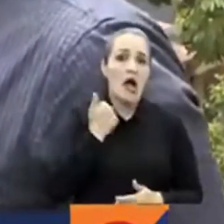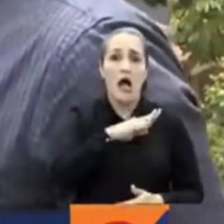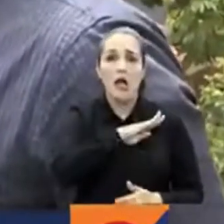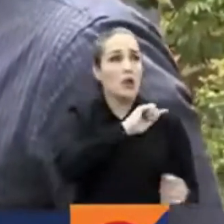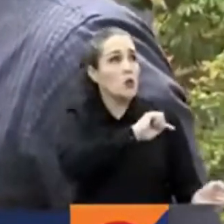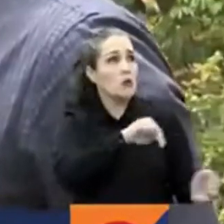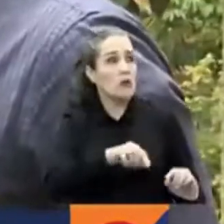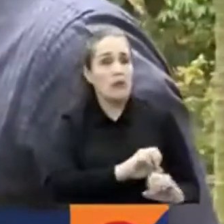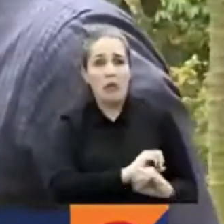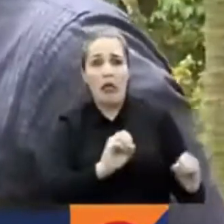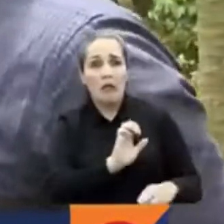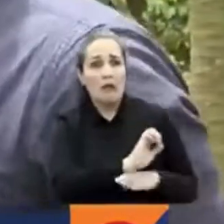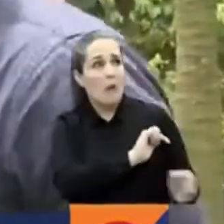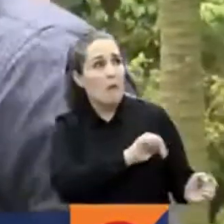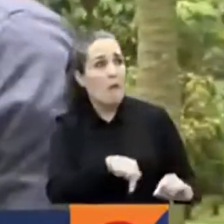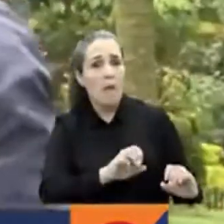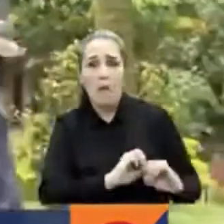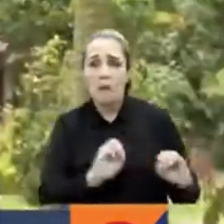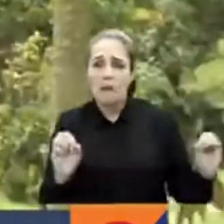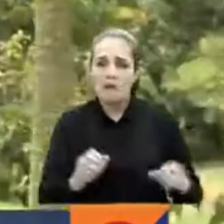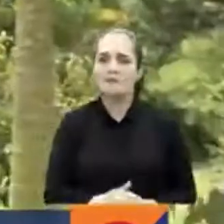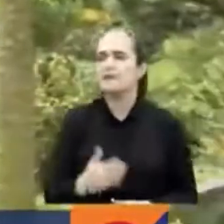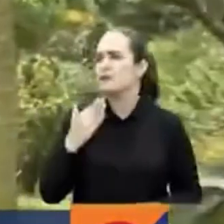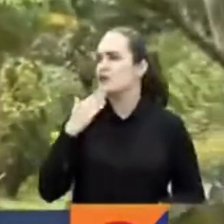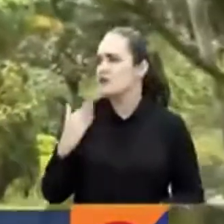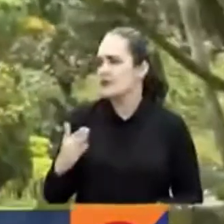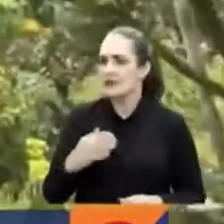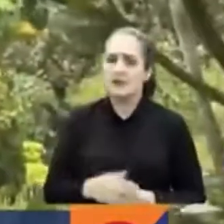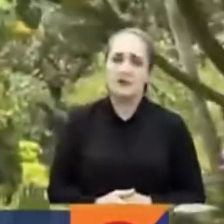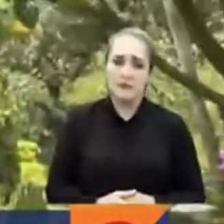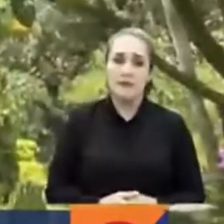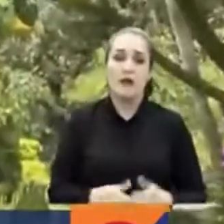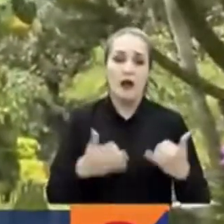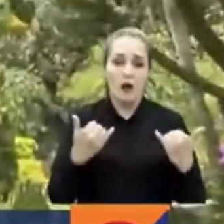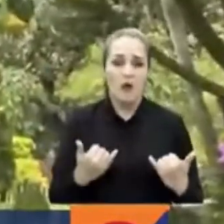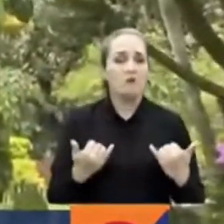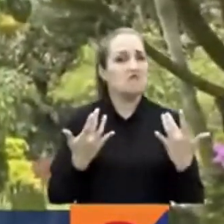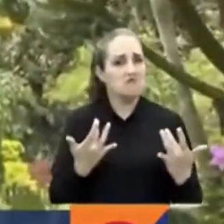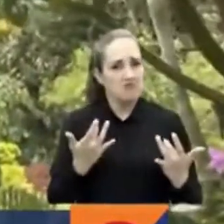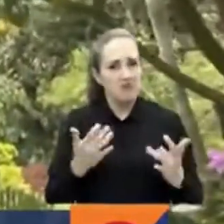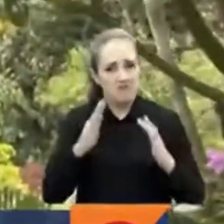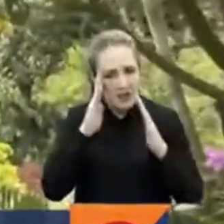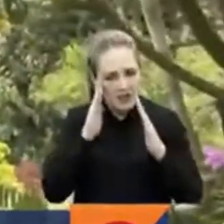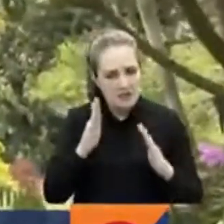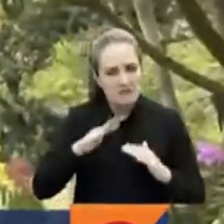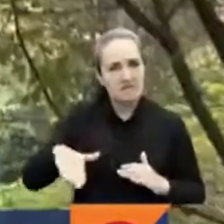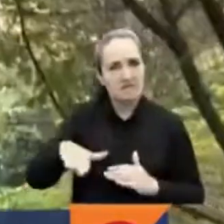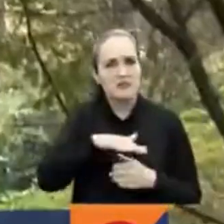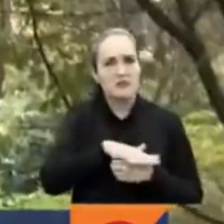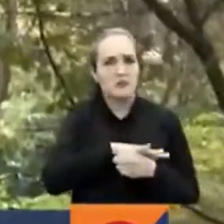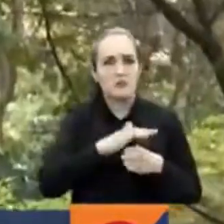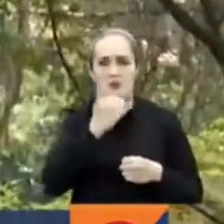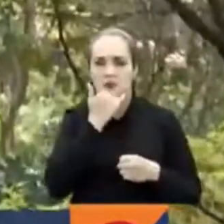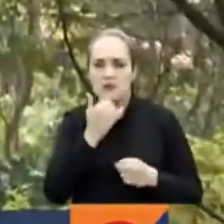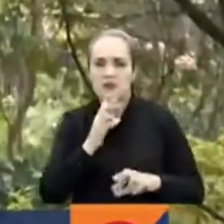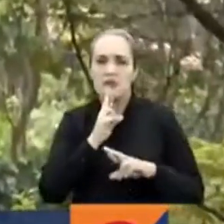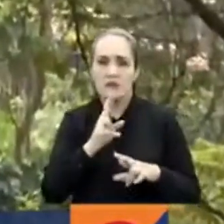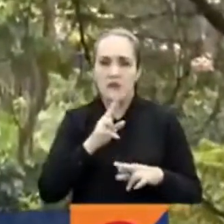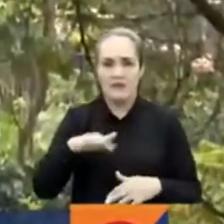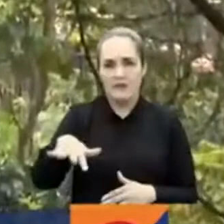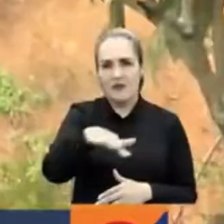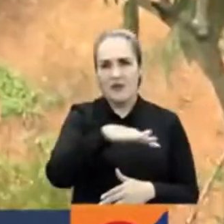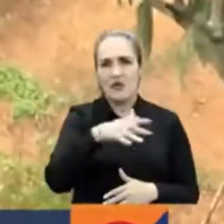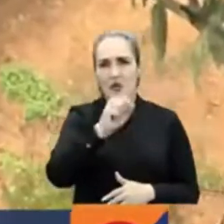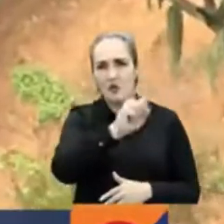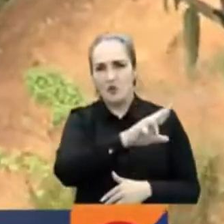ni ninguna entidad. Listo, señora María, muchas gracias. Nosotros, por supuesto, estaremos muy atentos a lo que sigue ocurriendo en esta parte